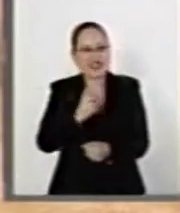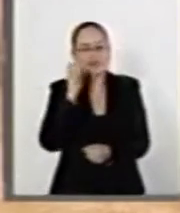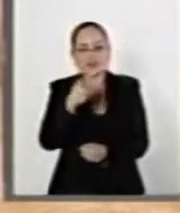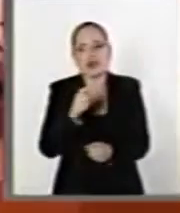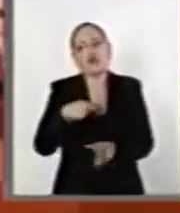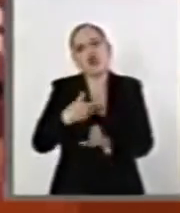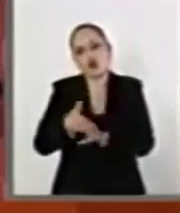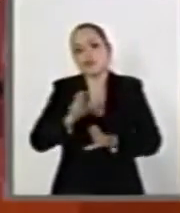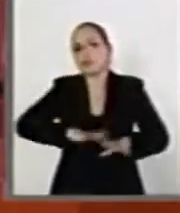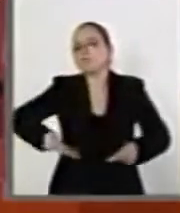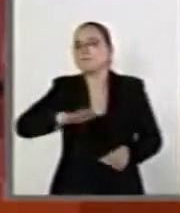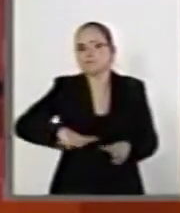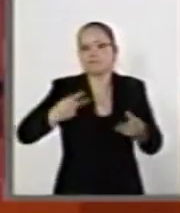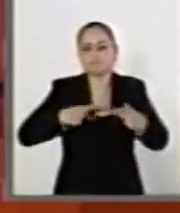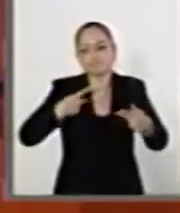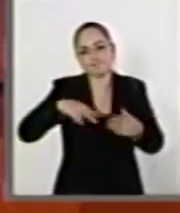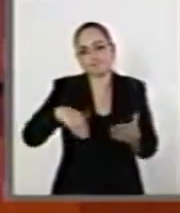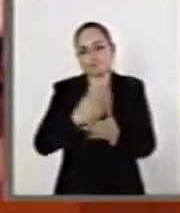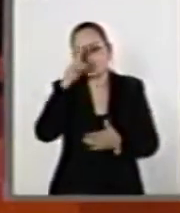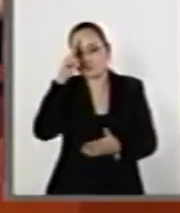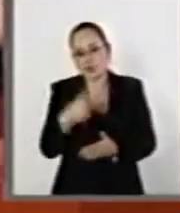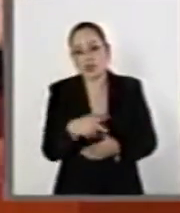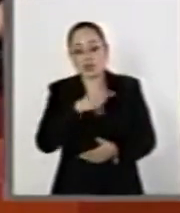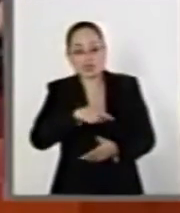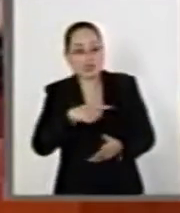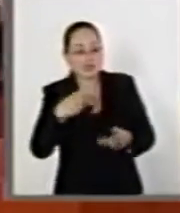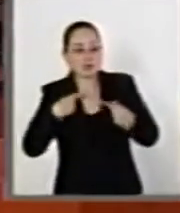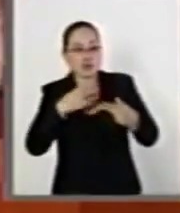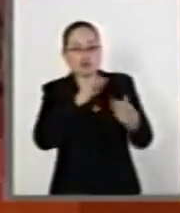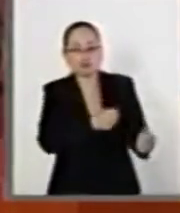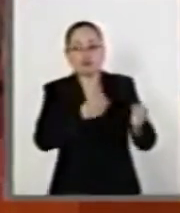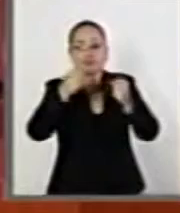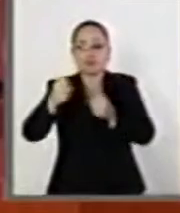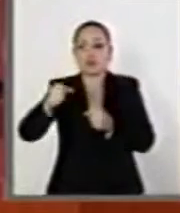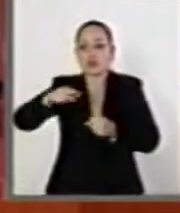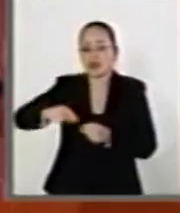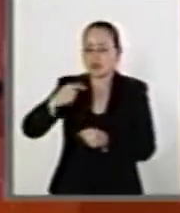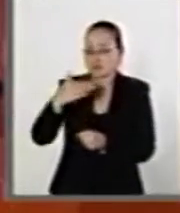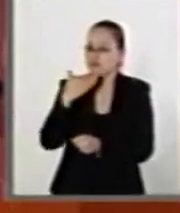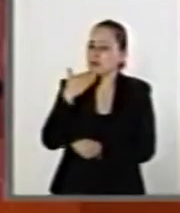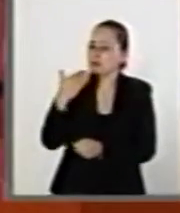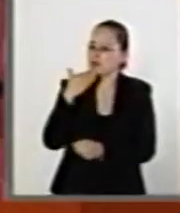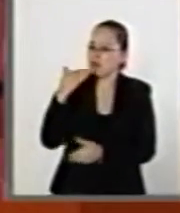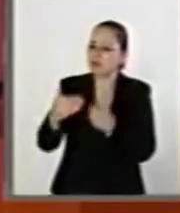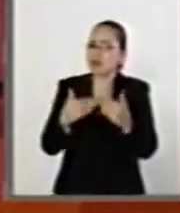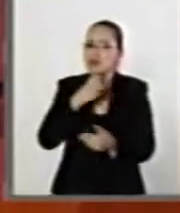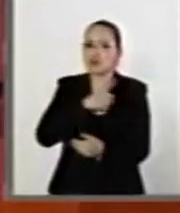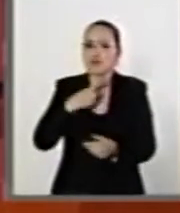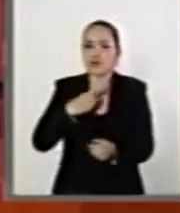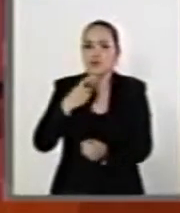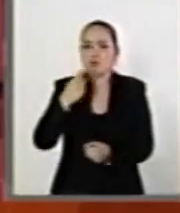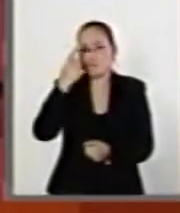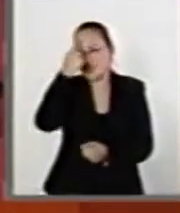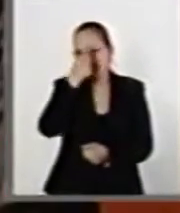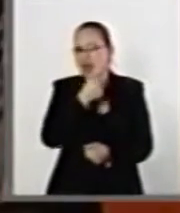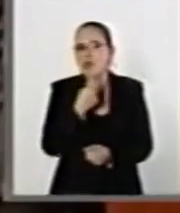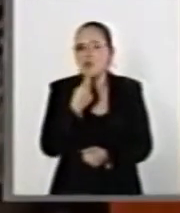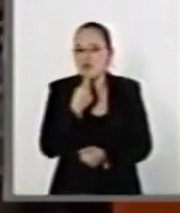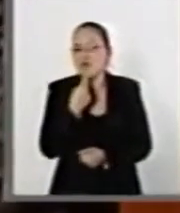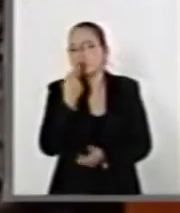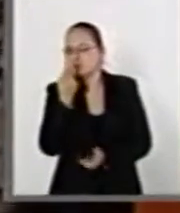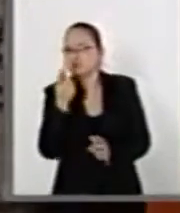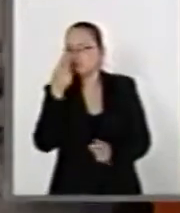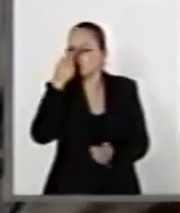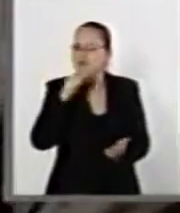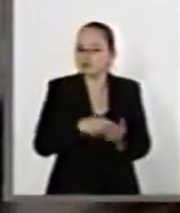pues se la van a pasar muy bien, porque yo creo que tendrán que ir una media hora a su oficina todos los días y